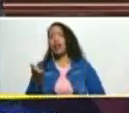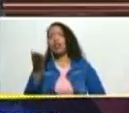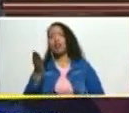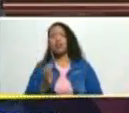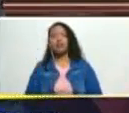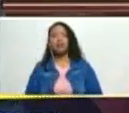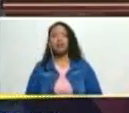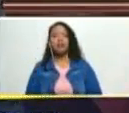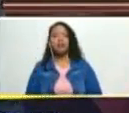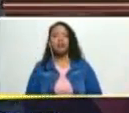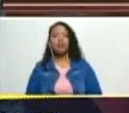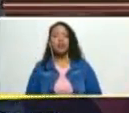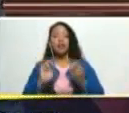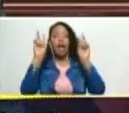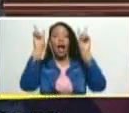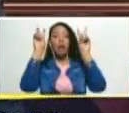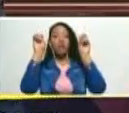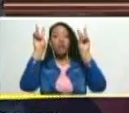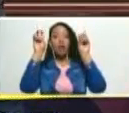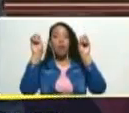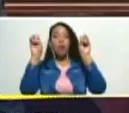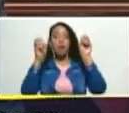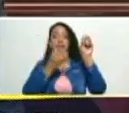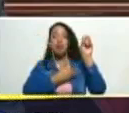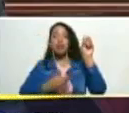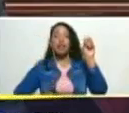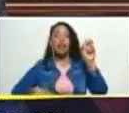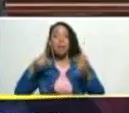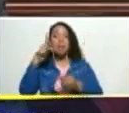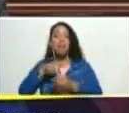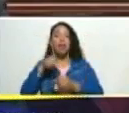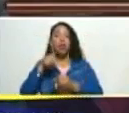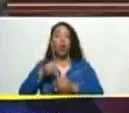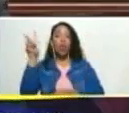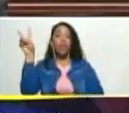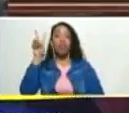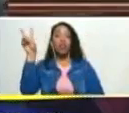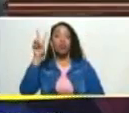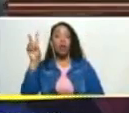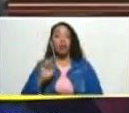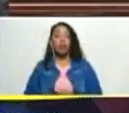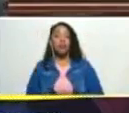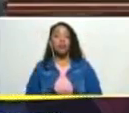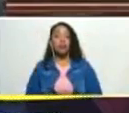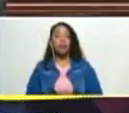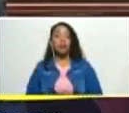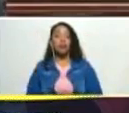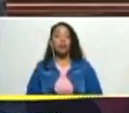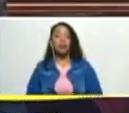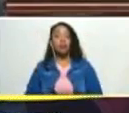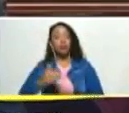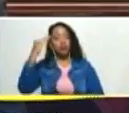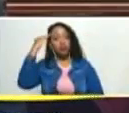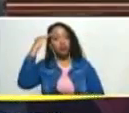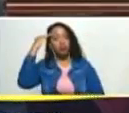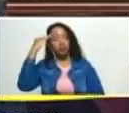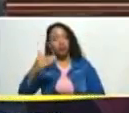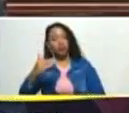con el nuevo presidente de petróleos de Venezuela el coronel Pedro Tellechea